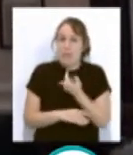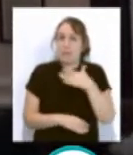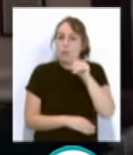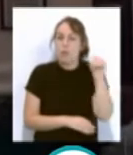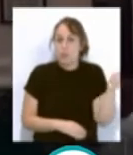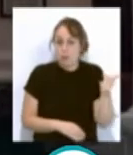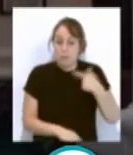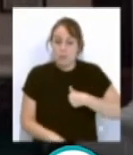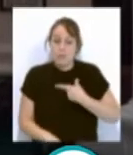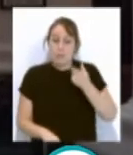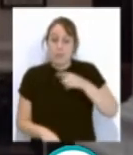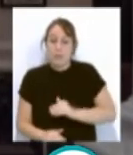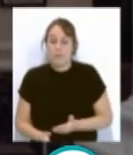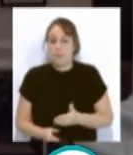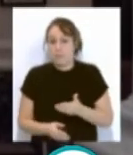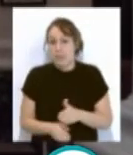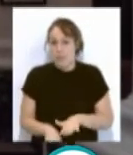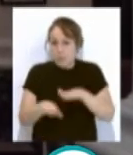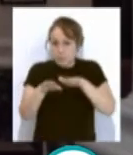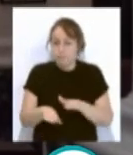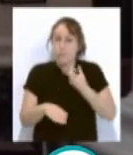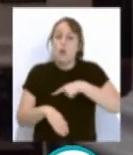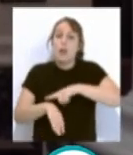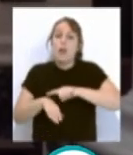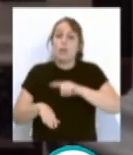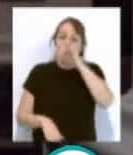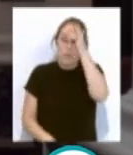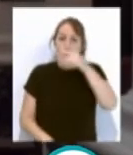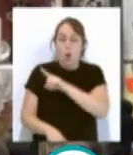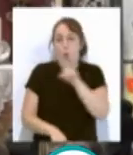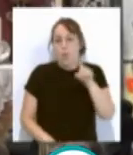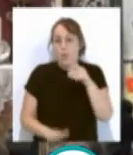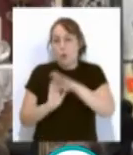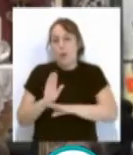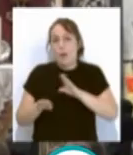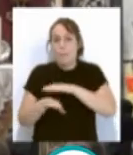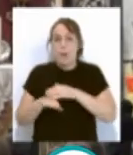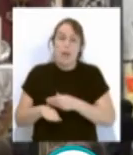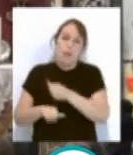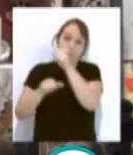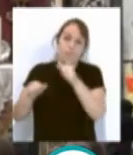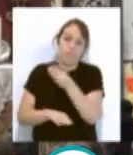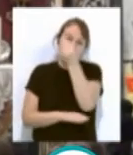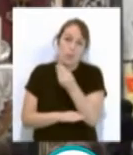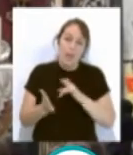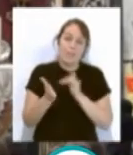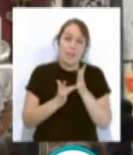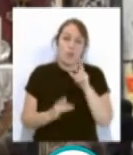domingo 11, a partir de las 8 y media de la tarde, se dedicará el programa a la fiesta de la patrona, la Virgen del Rosario.